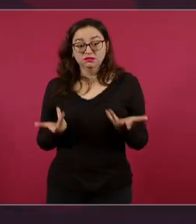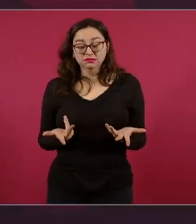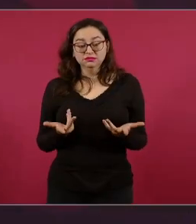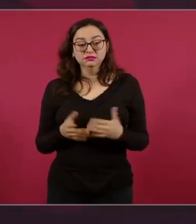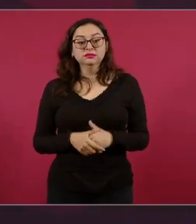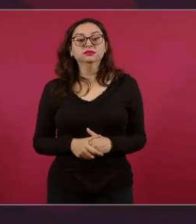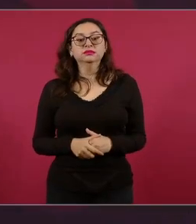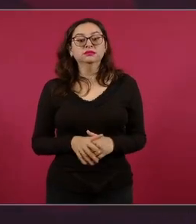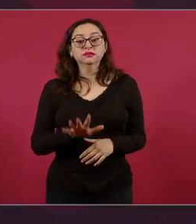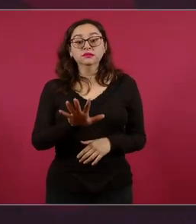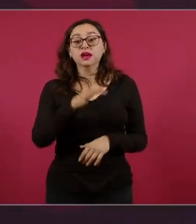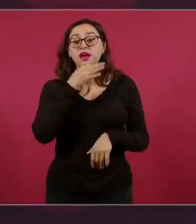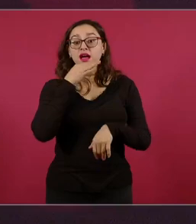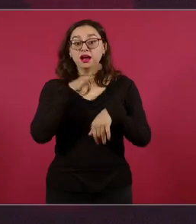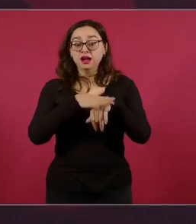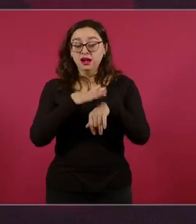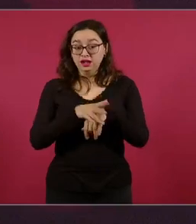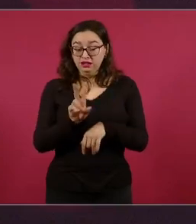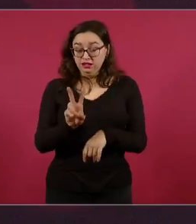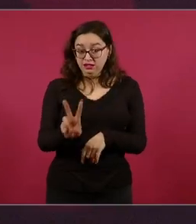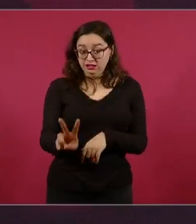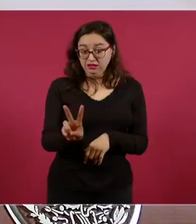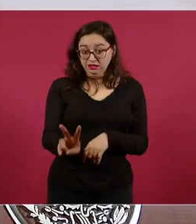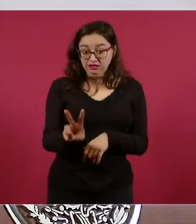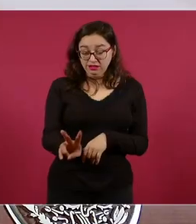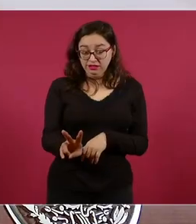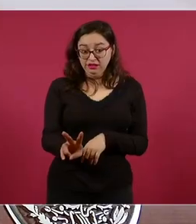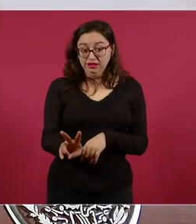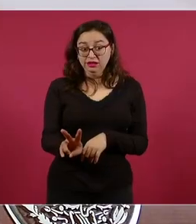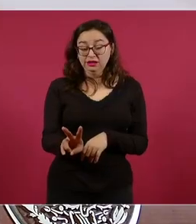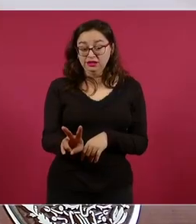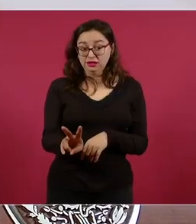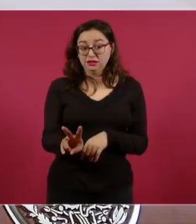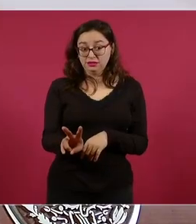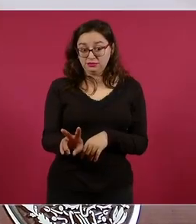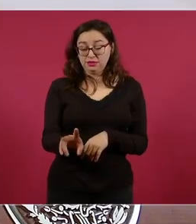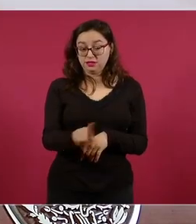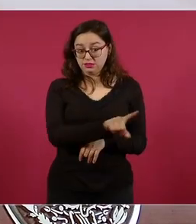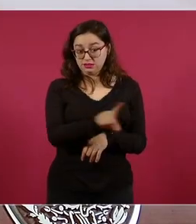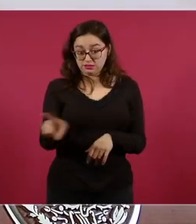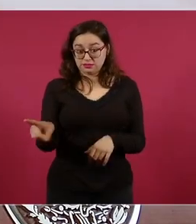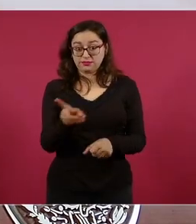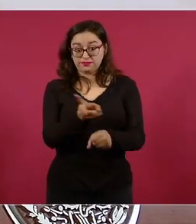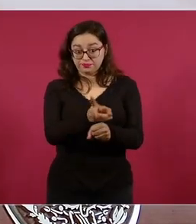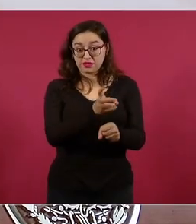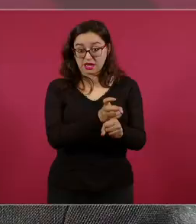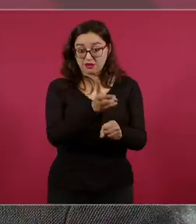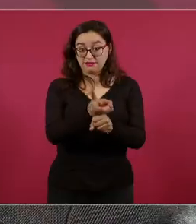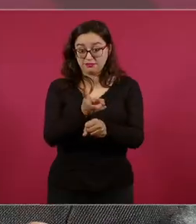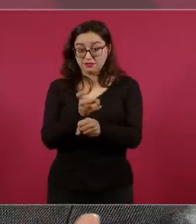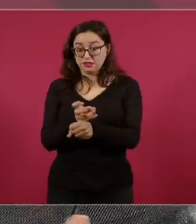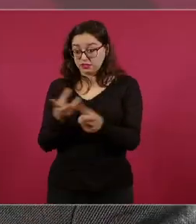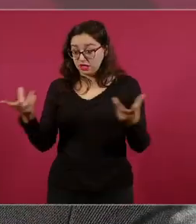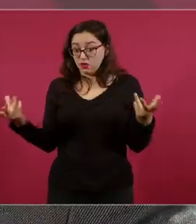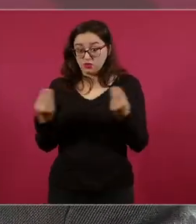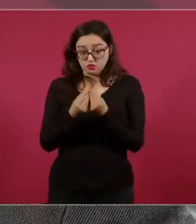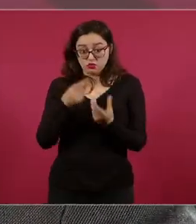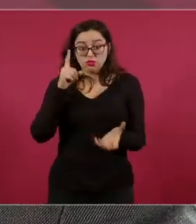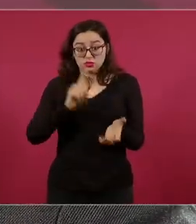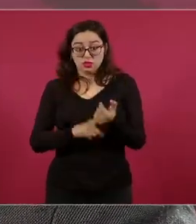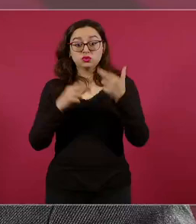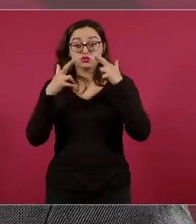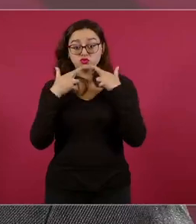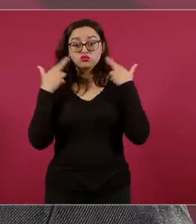que vayan ustedes para que nos acompañen y que vean cómo es